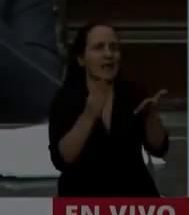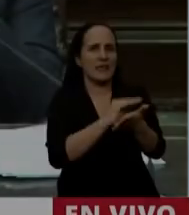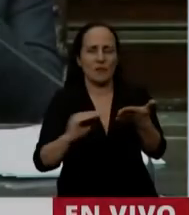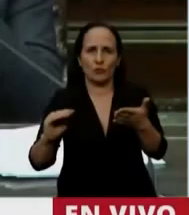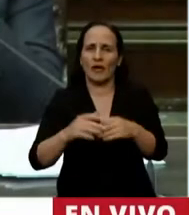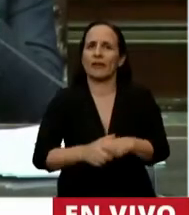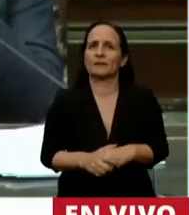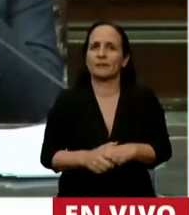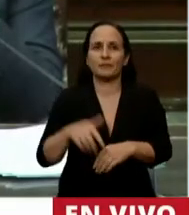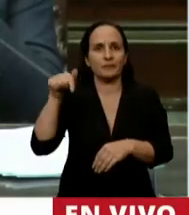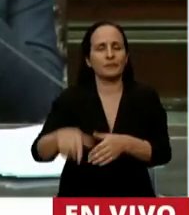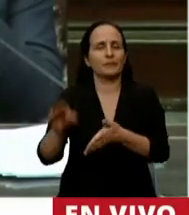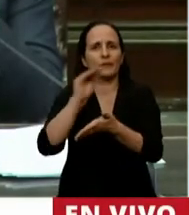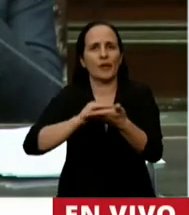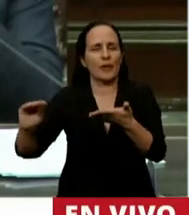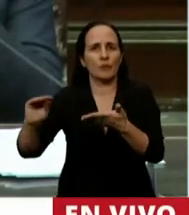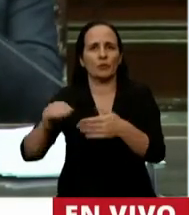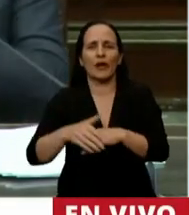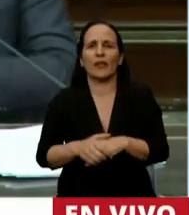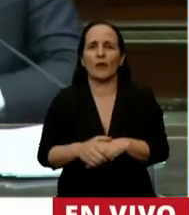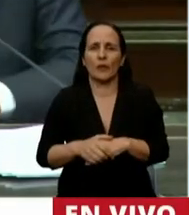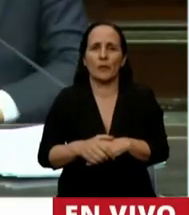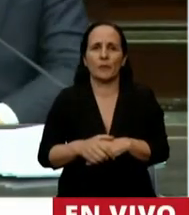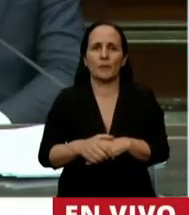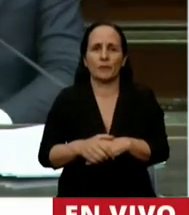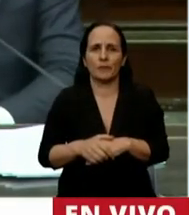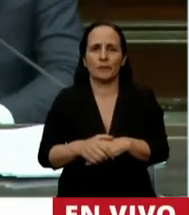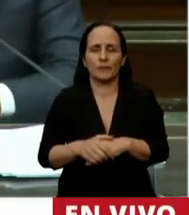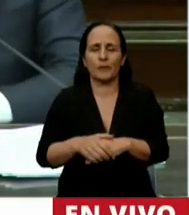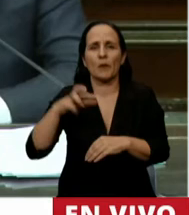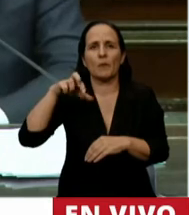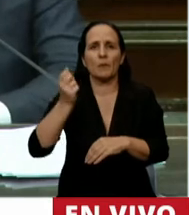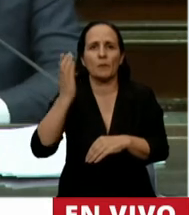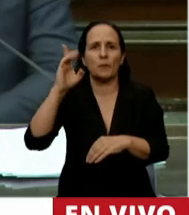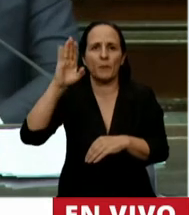Tiene la palabra el diputado Marcelo Pablo Casareto.